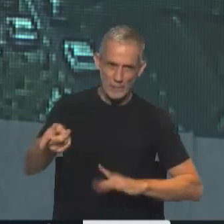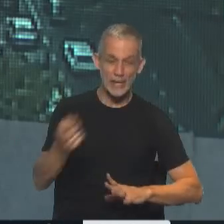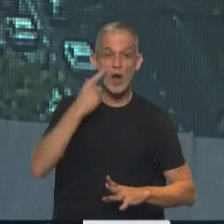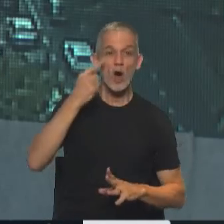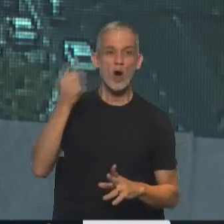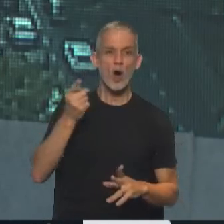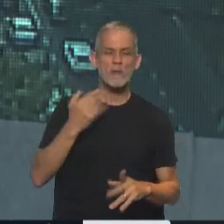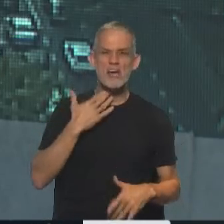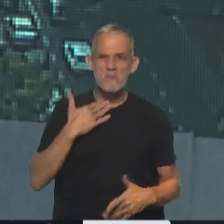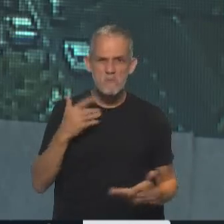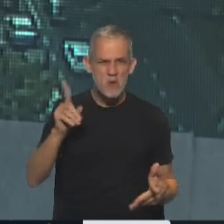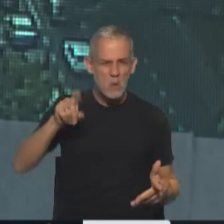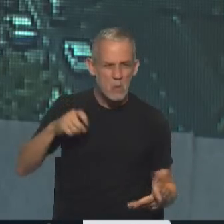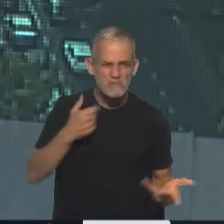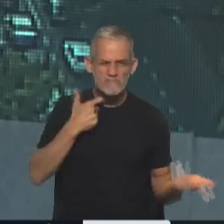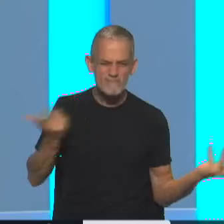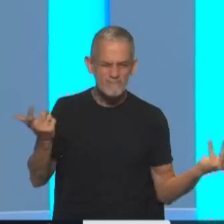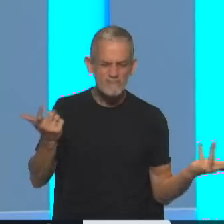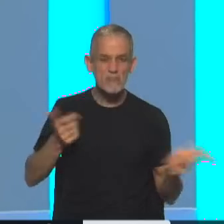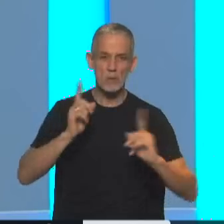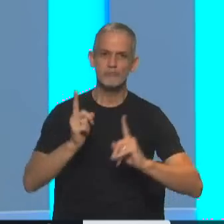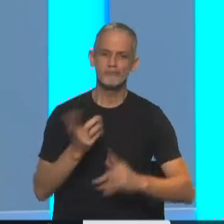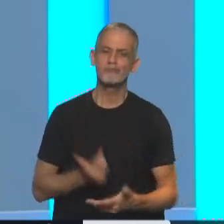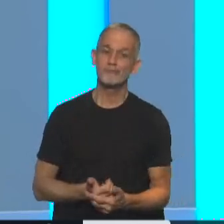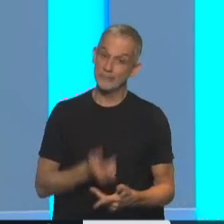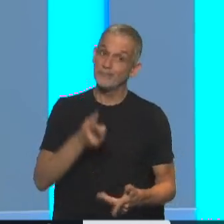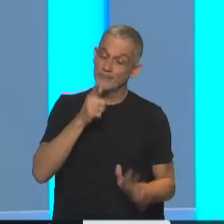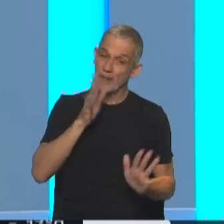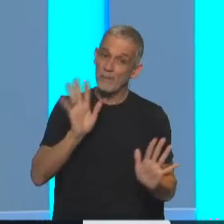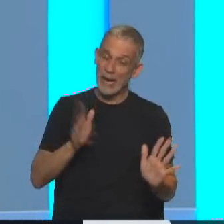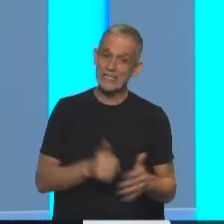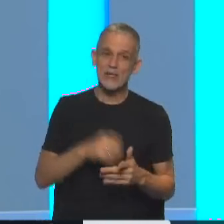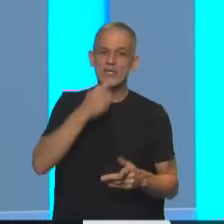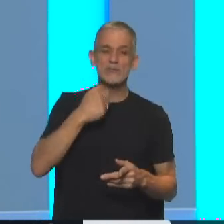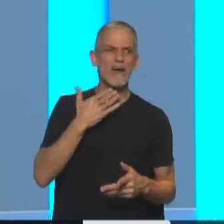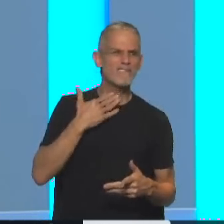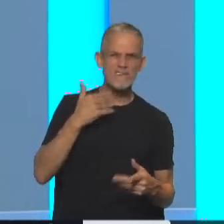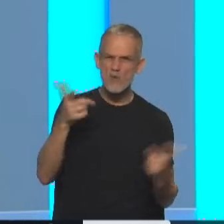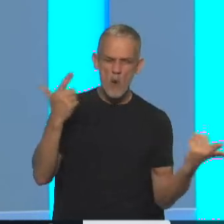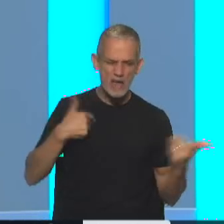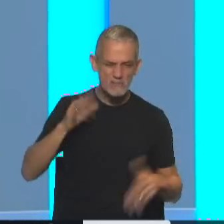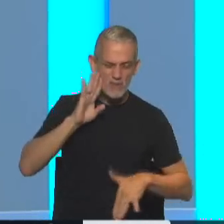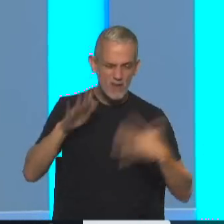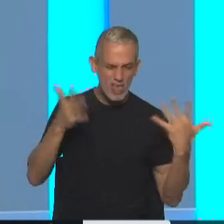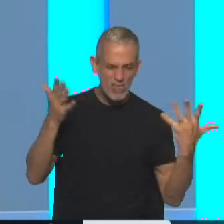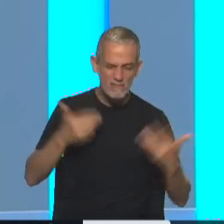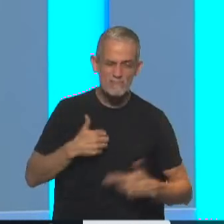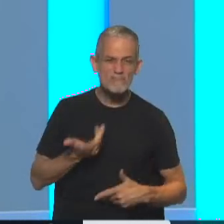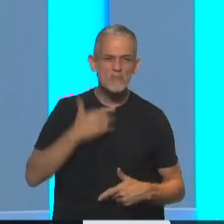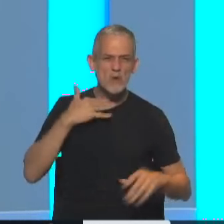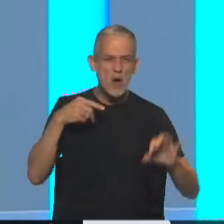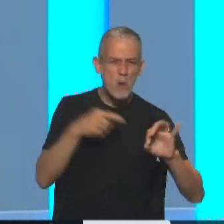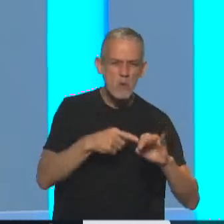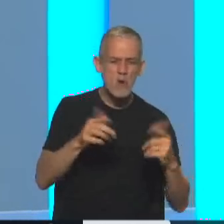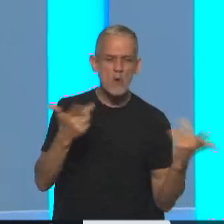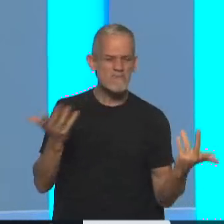que no tiene deseo sexual, bueno, algo... Ahora vira eso, justamente. Cuando no hay deseos de tener sexo genital, pasa